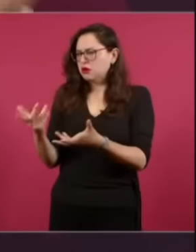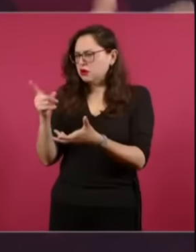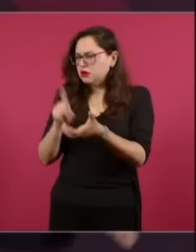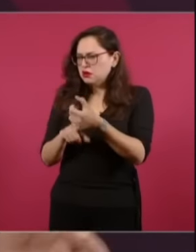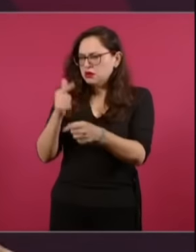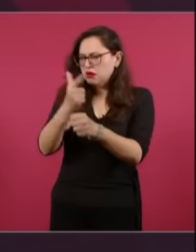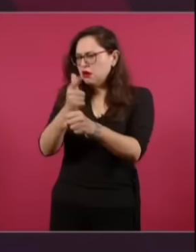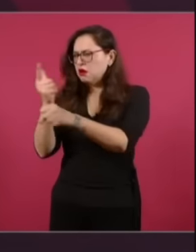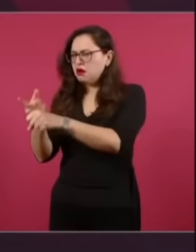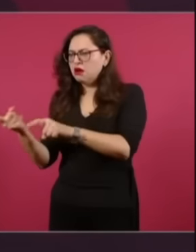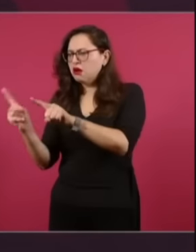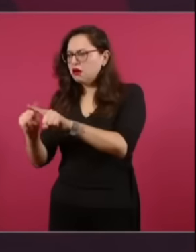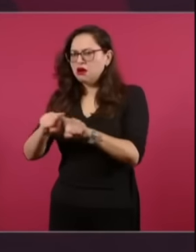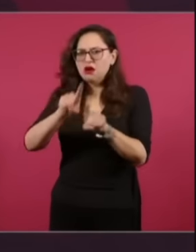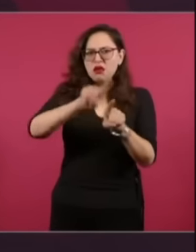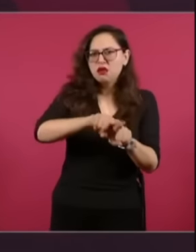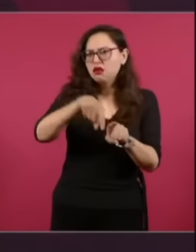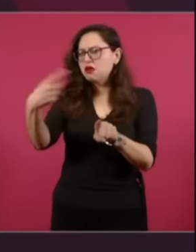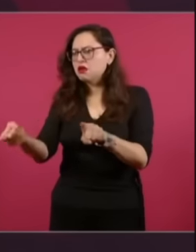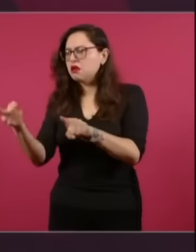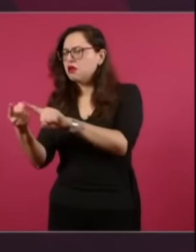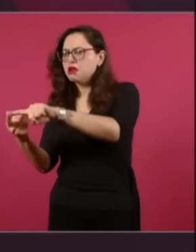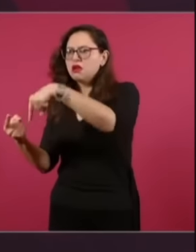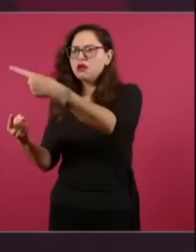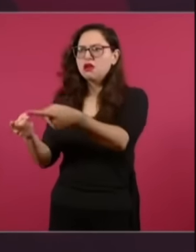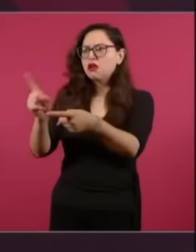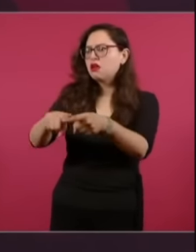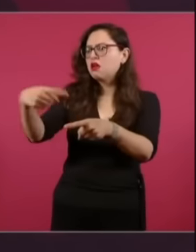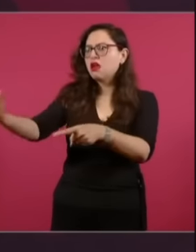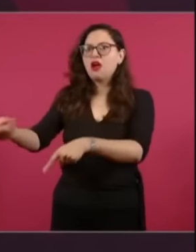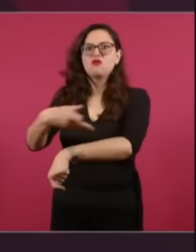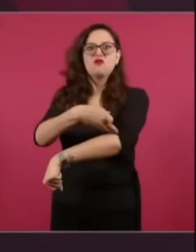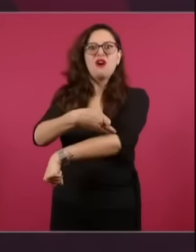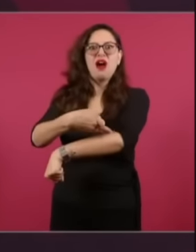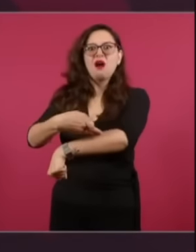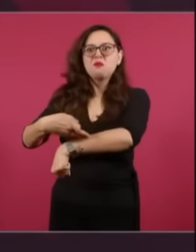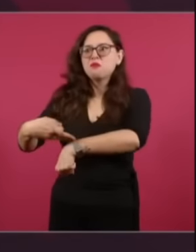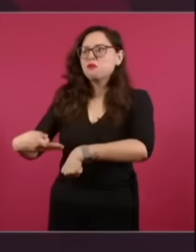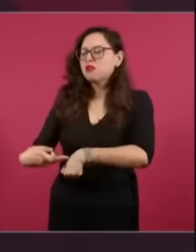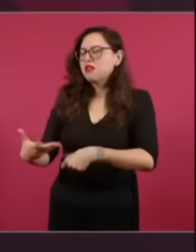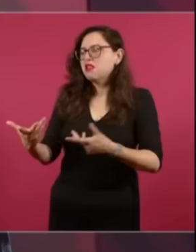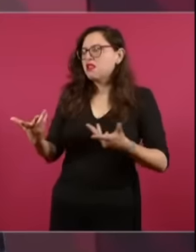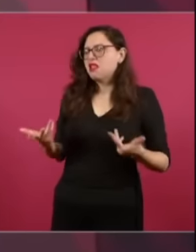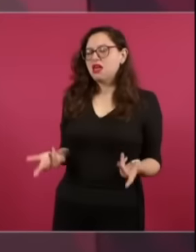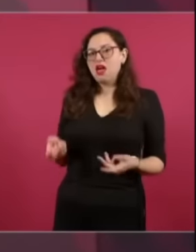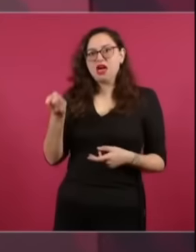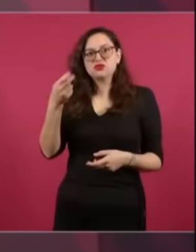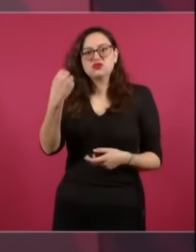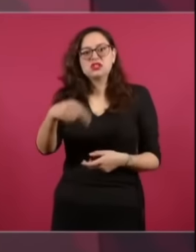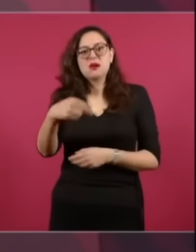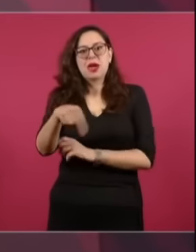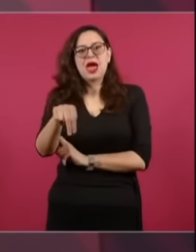familiares. Es el poder con más nepotismo de los tres poderes.